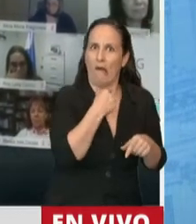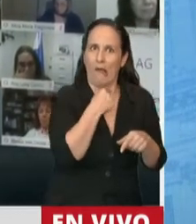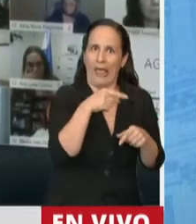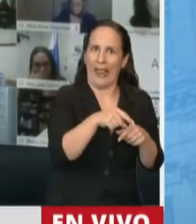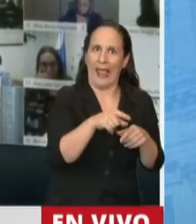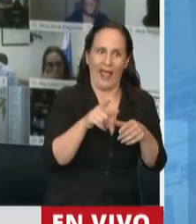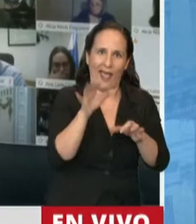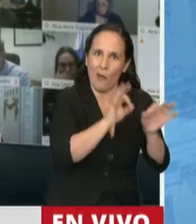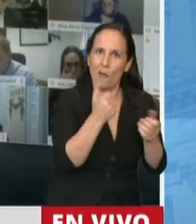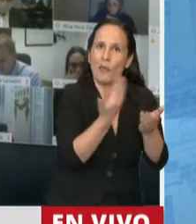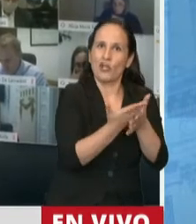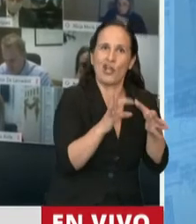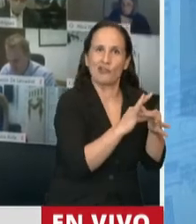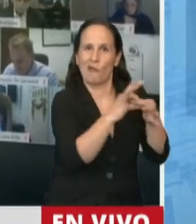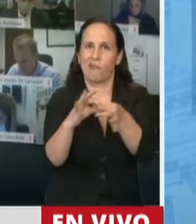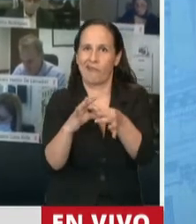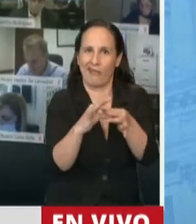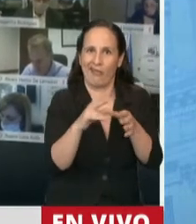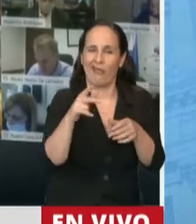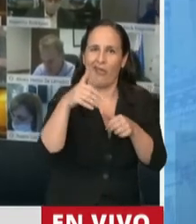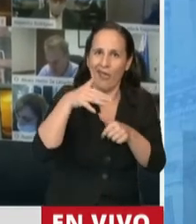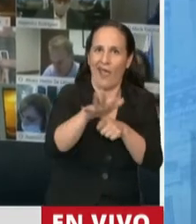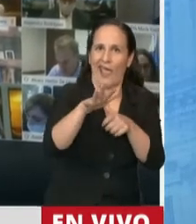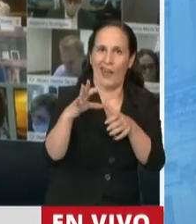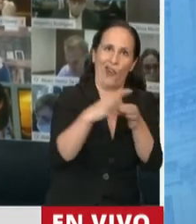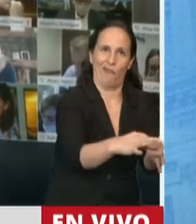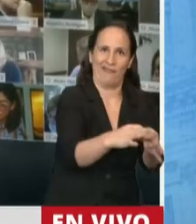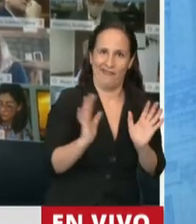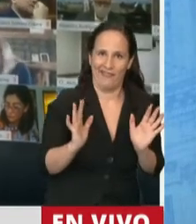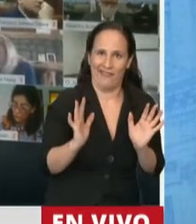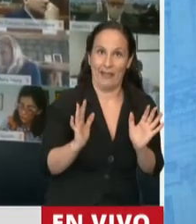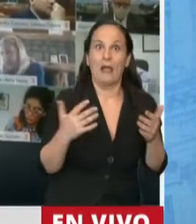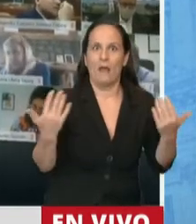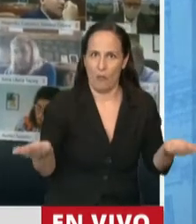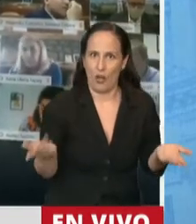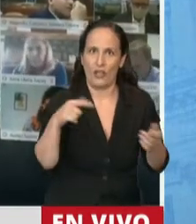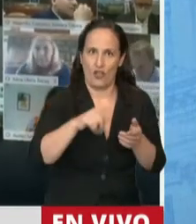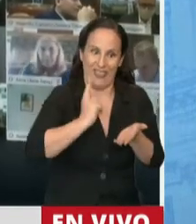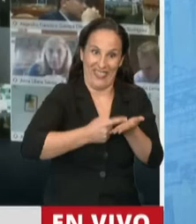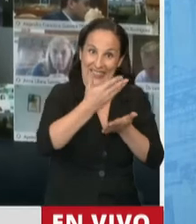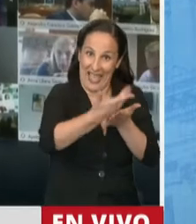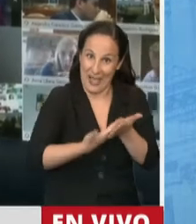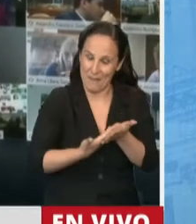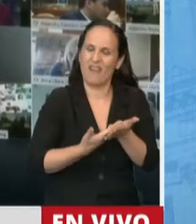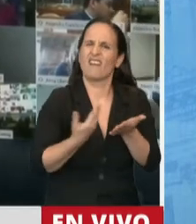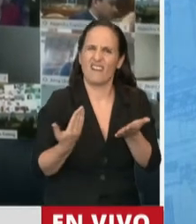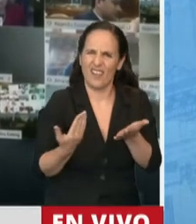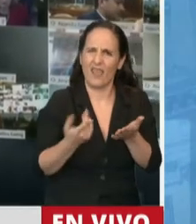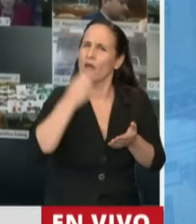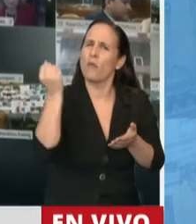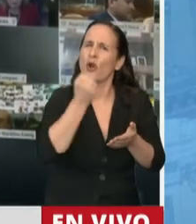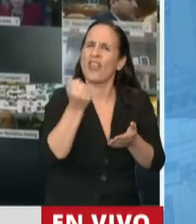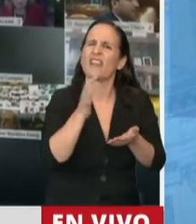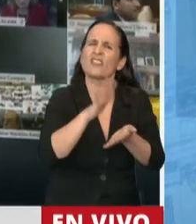perspectiva de género y que se contemple especialmente, y así quedó en el dictamen que hoy tenemos para tratar, a las tareas de cuidado